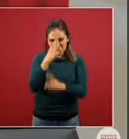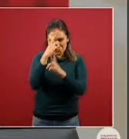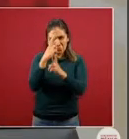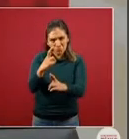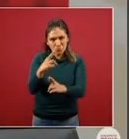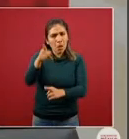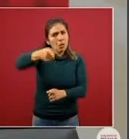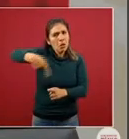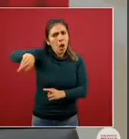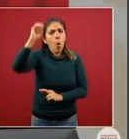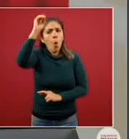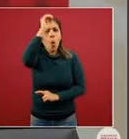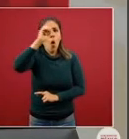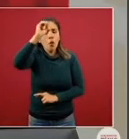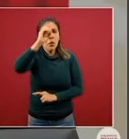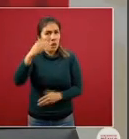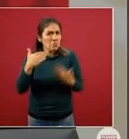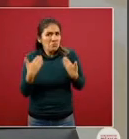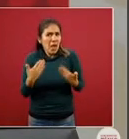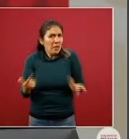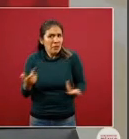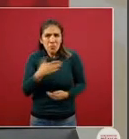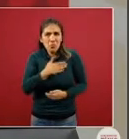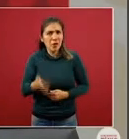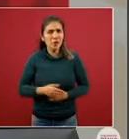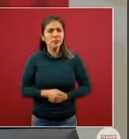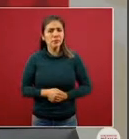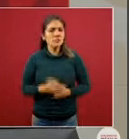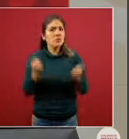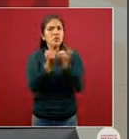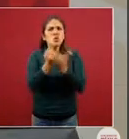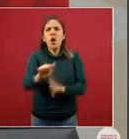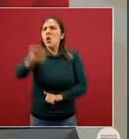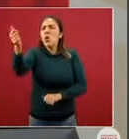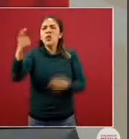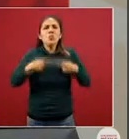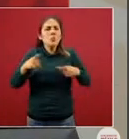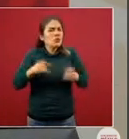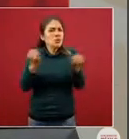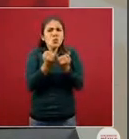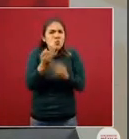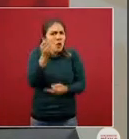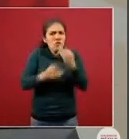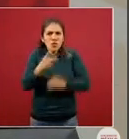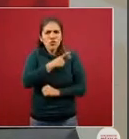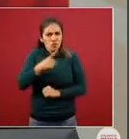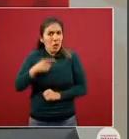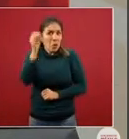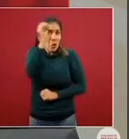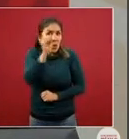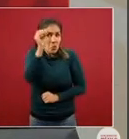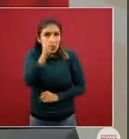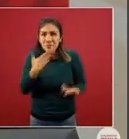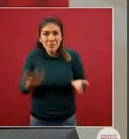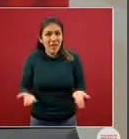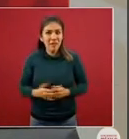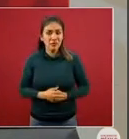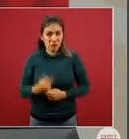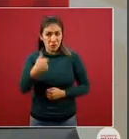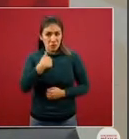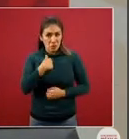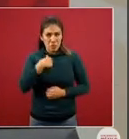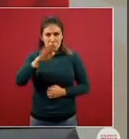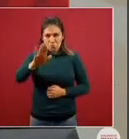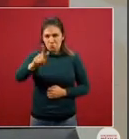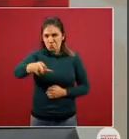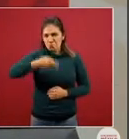que bueno que estén activos aplauden igual que cualquier ciudadano todo mundo debe opinar por cierto no me quedo claro